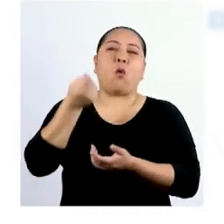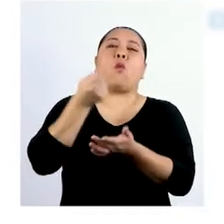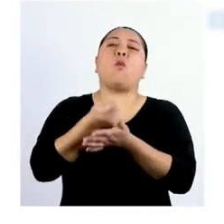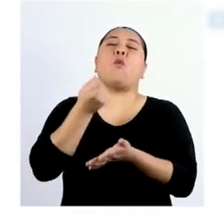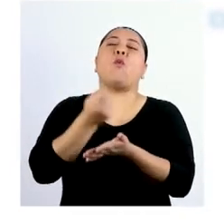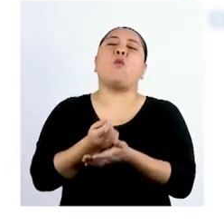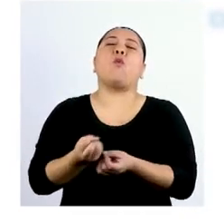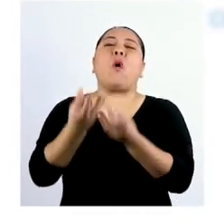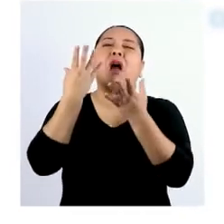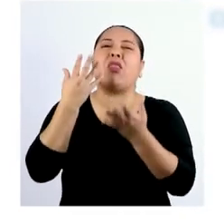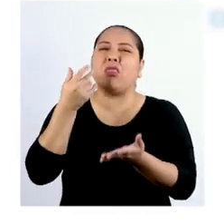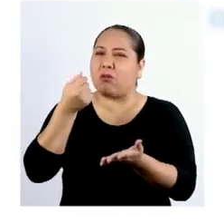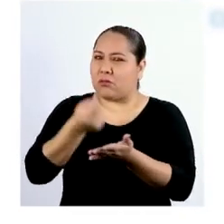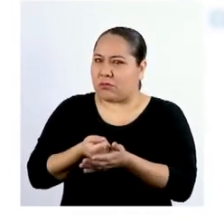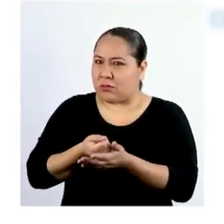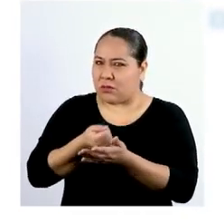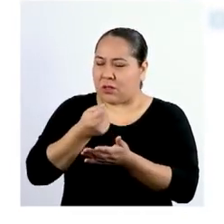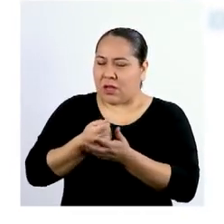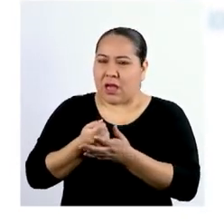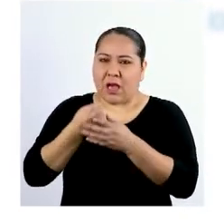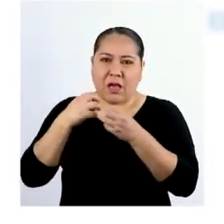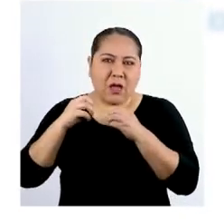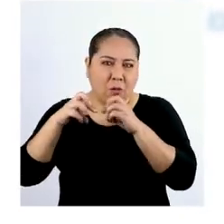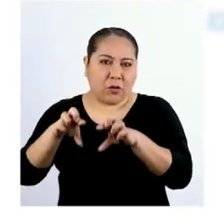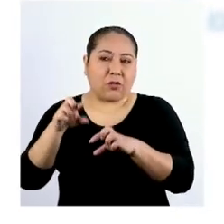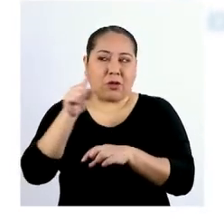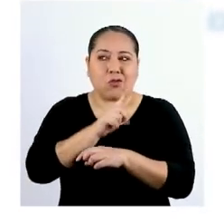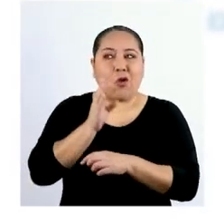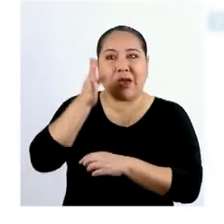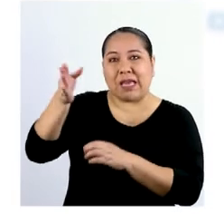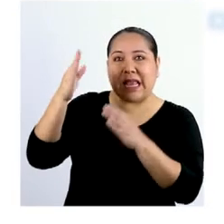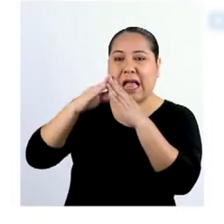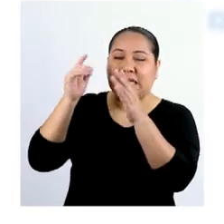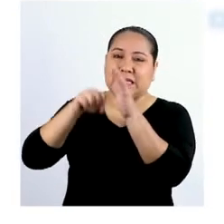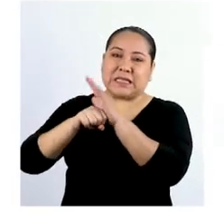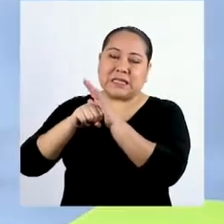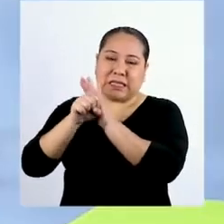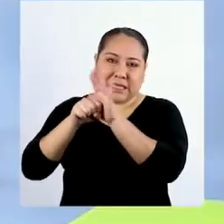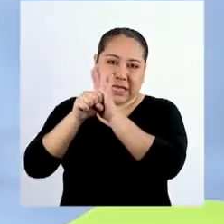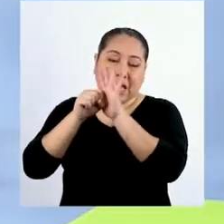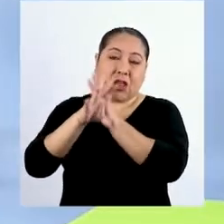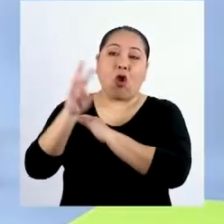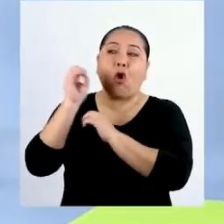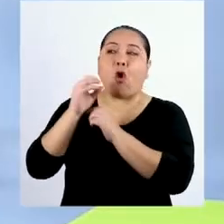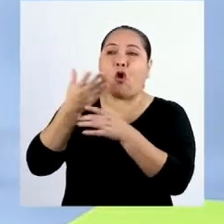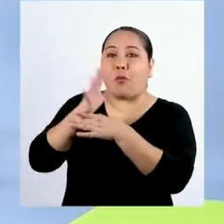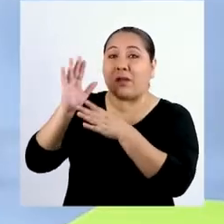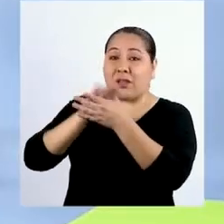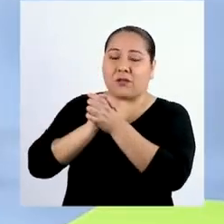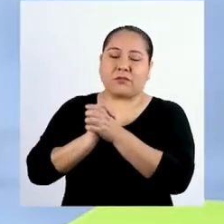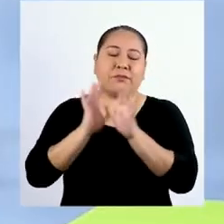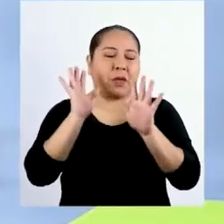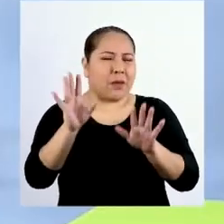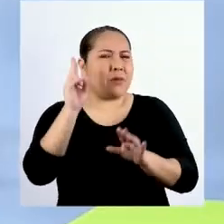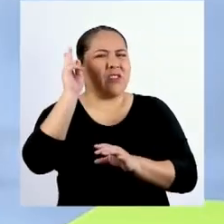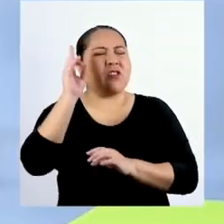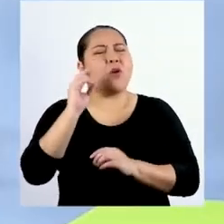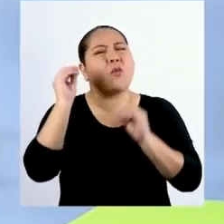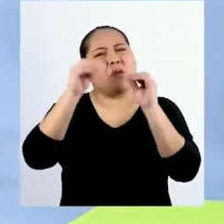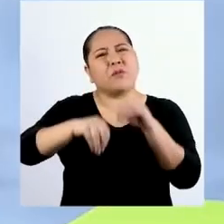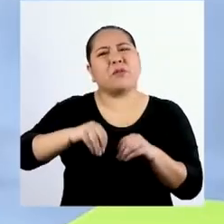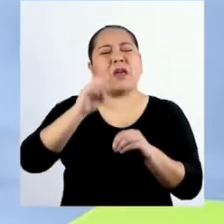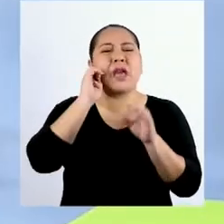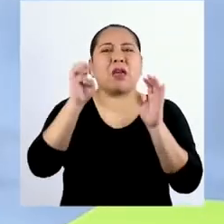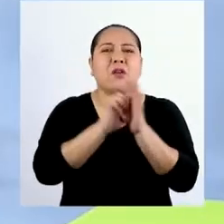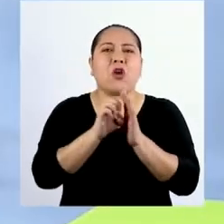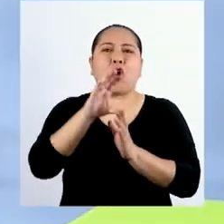examen es no ir al cine o no estar con los amigos. ¿Y podemos, profesor, poner un ejemplo de costo